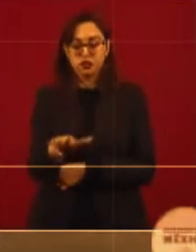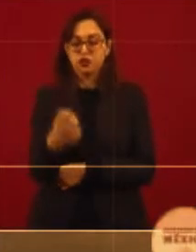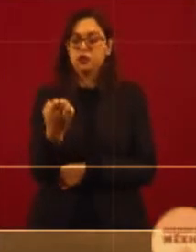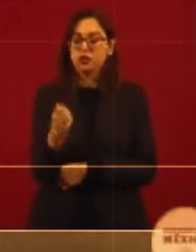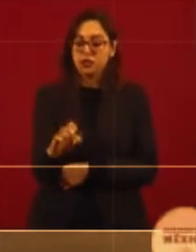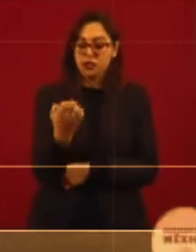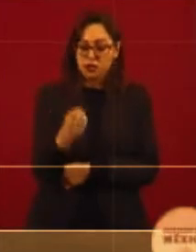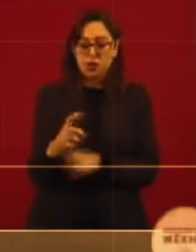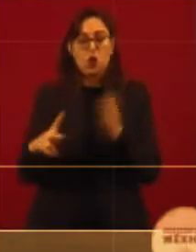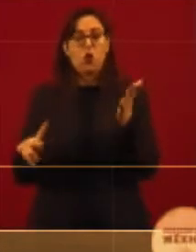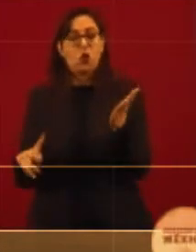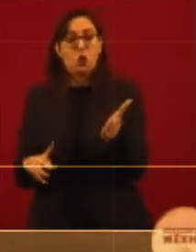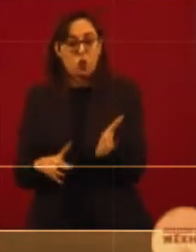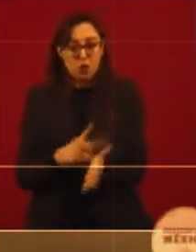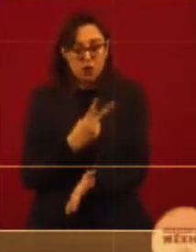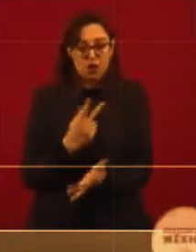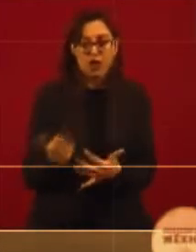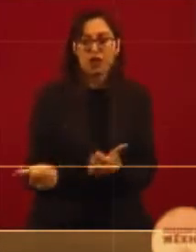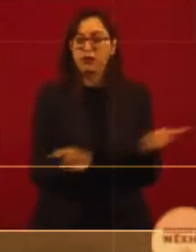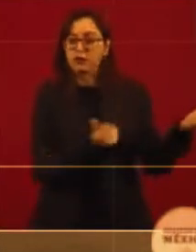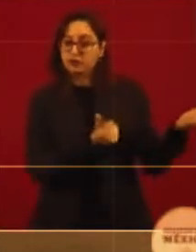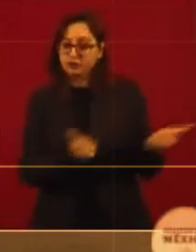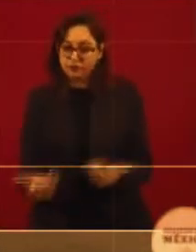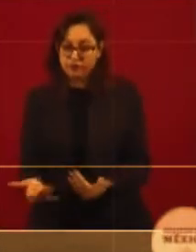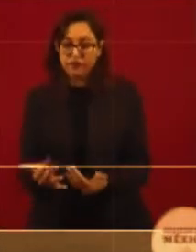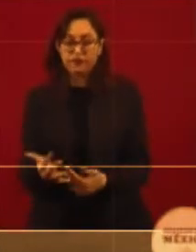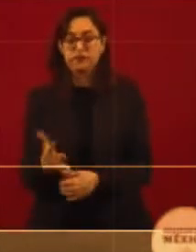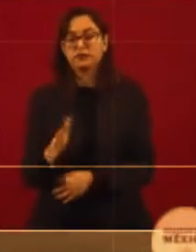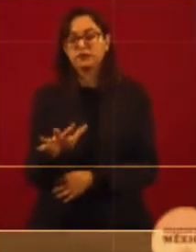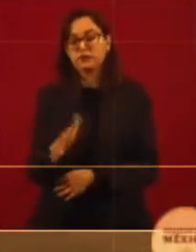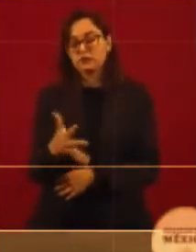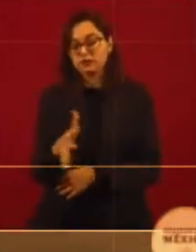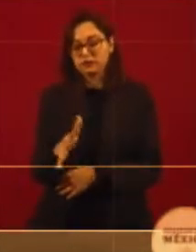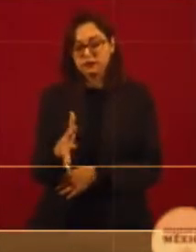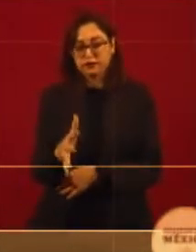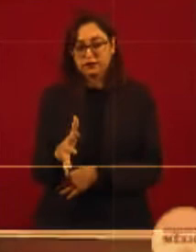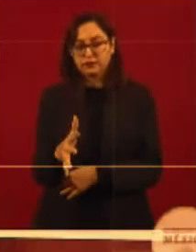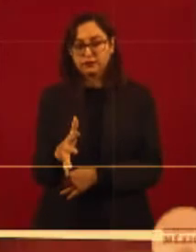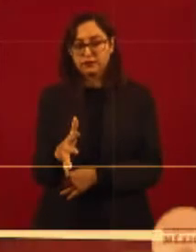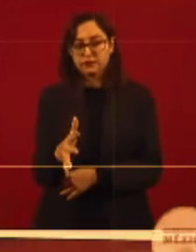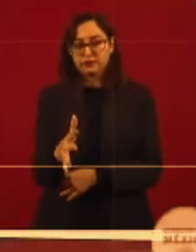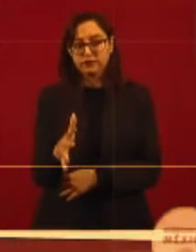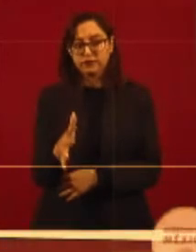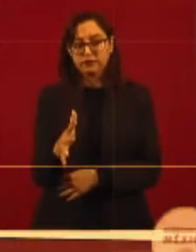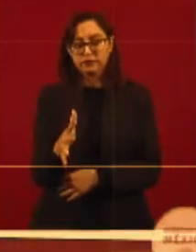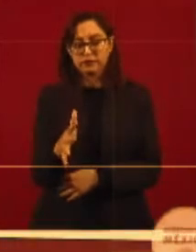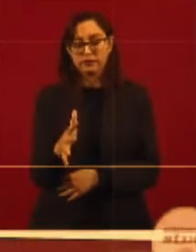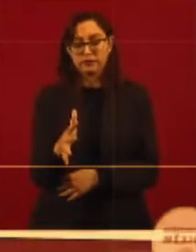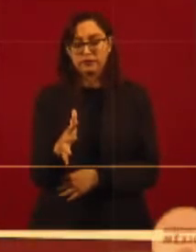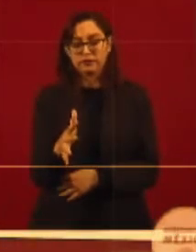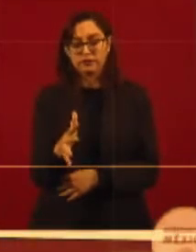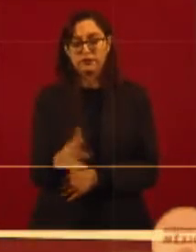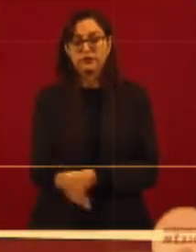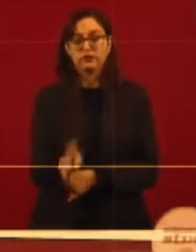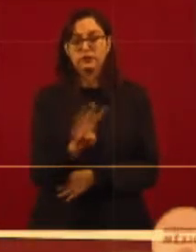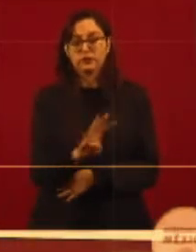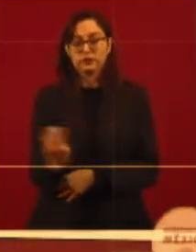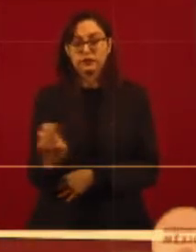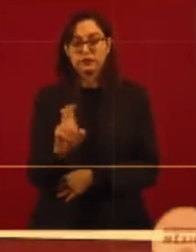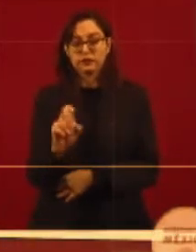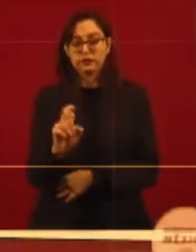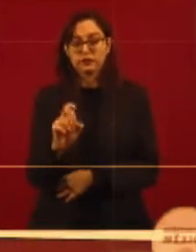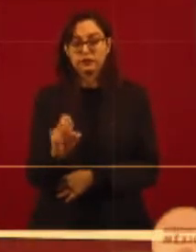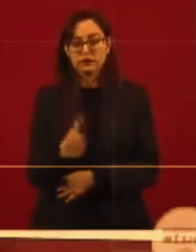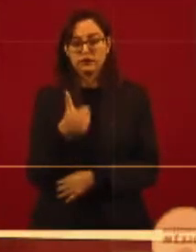Se estima, en términos así muy generales, de que estas 436